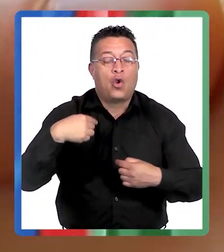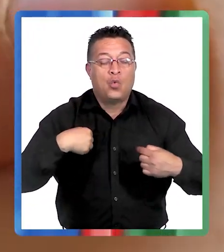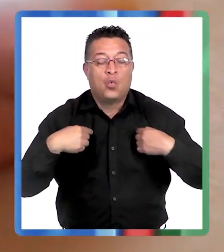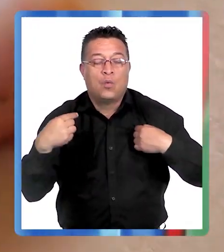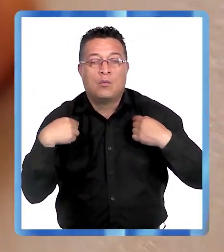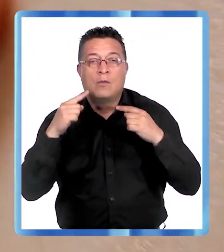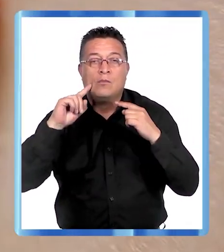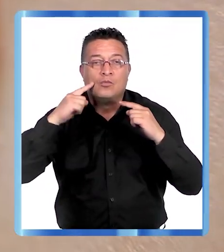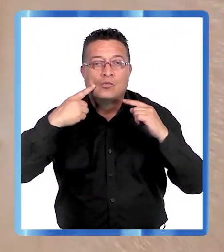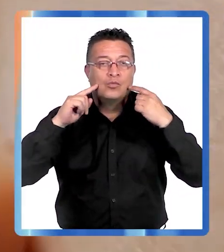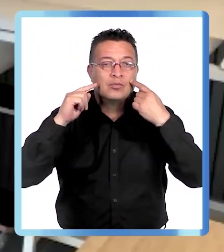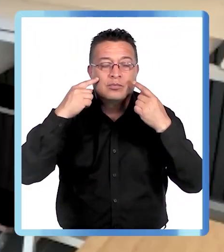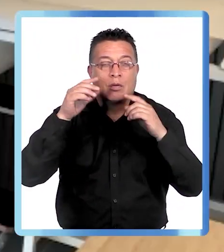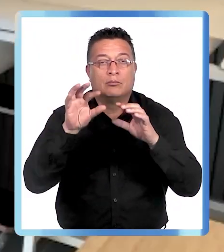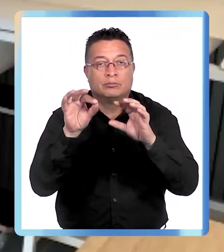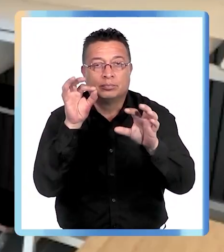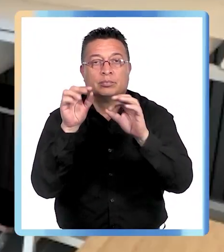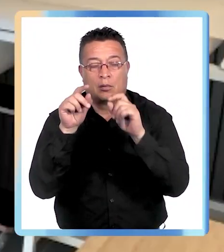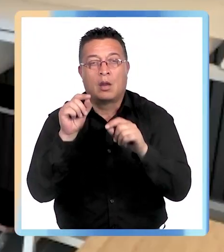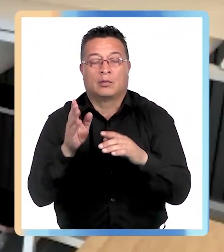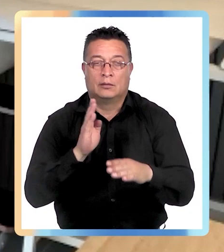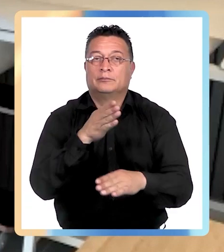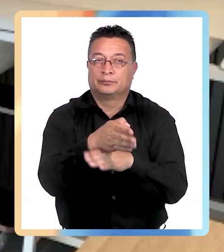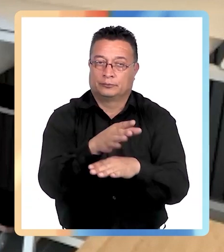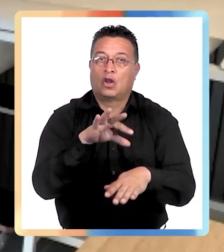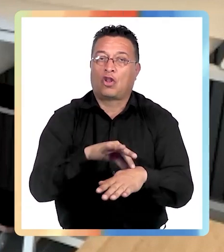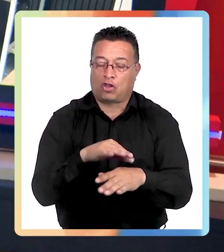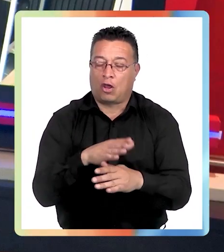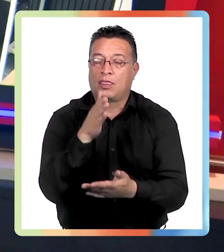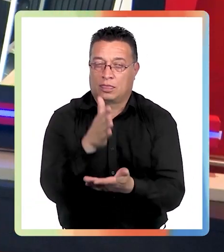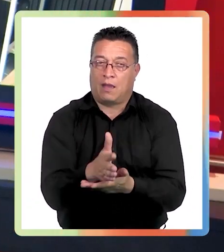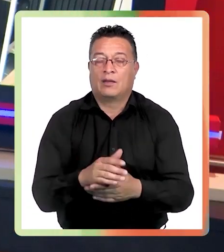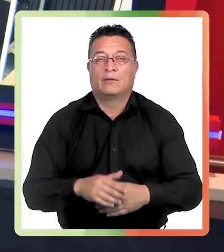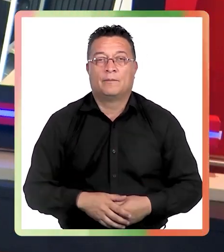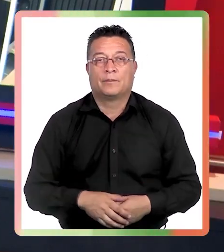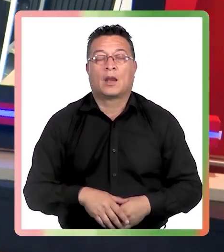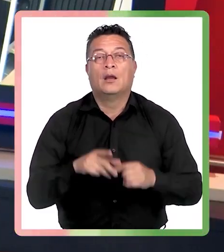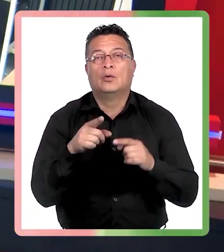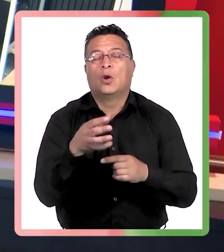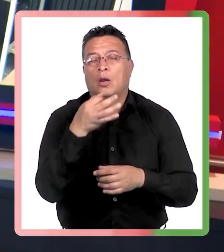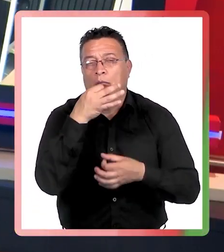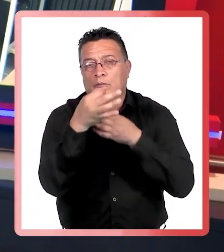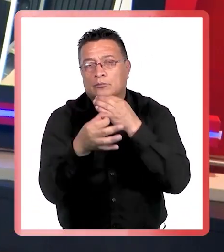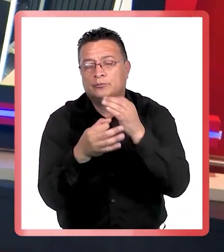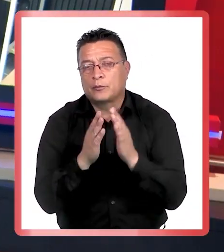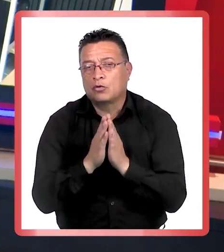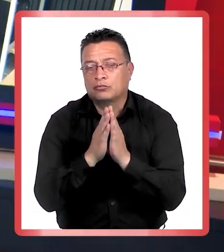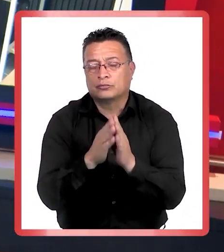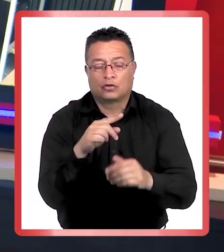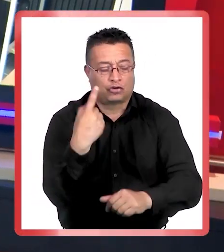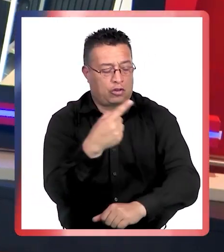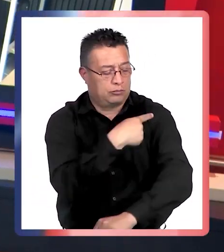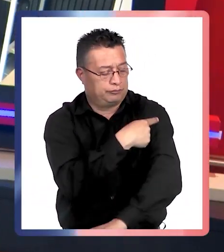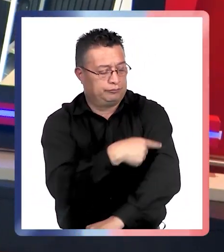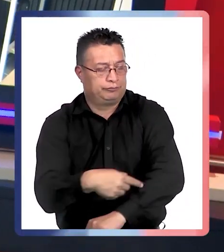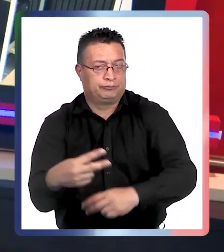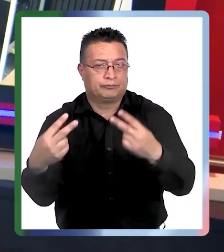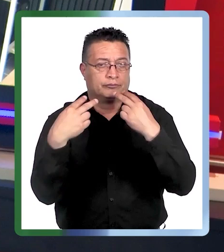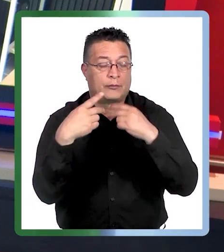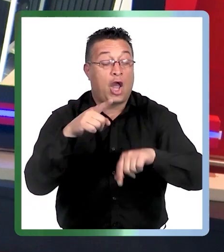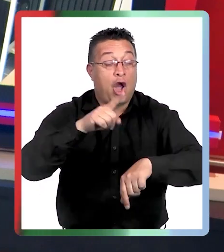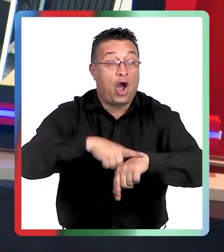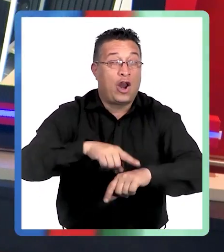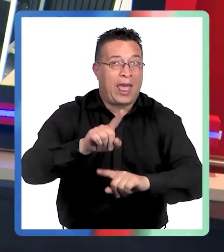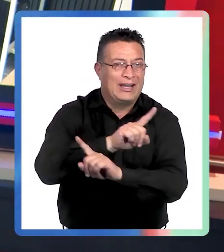repente. Entonces, en esos casos, habría que cuidar al dermatólogo siempre. Si usted tuviera que recomendarle a la gente que nos está viendo, Arica Magallanes, ¿en qué horarios